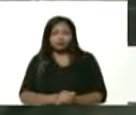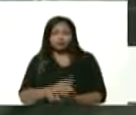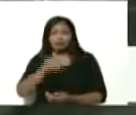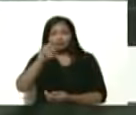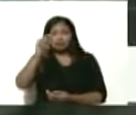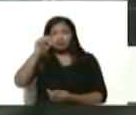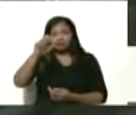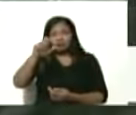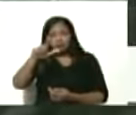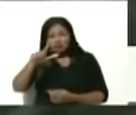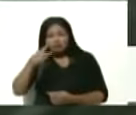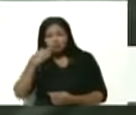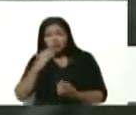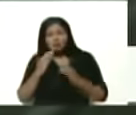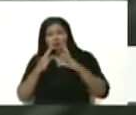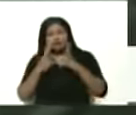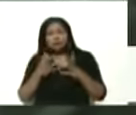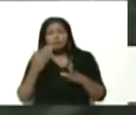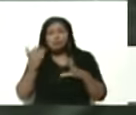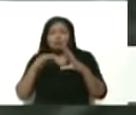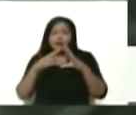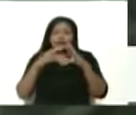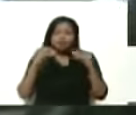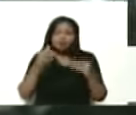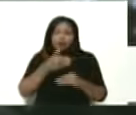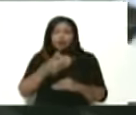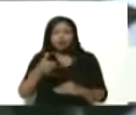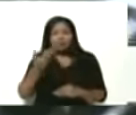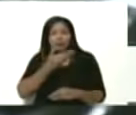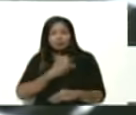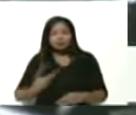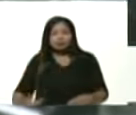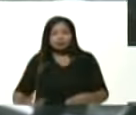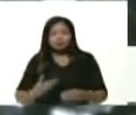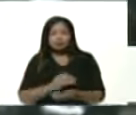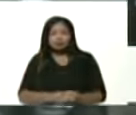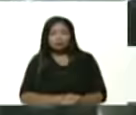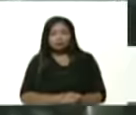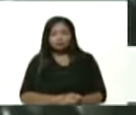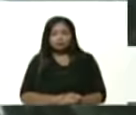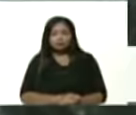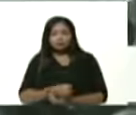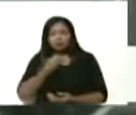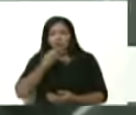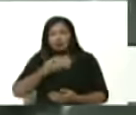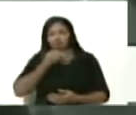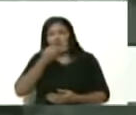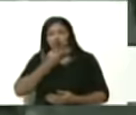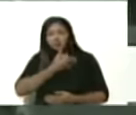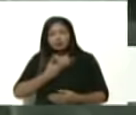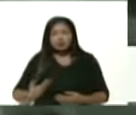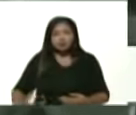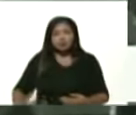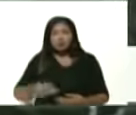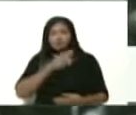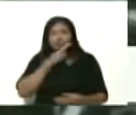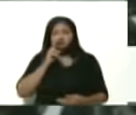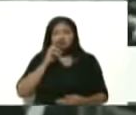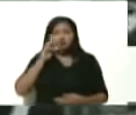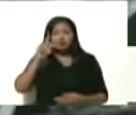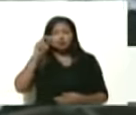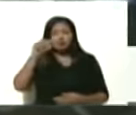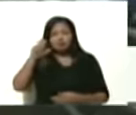José, que también quiere expresar un mensaje también para usted, presidente. Buenas tardes, presidente. Mi nombre es Daniel Andreone, soy